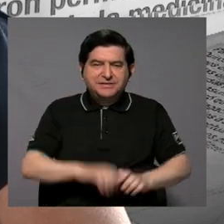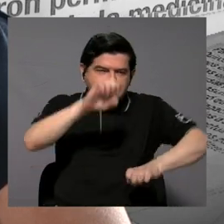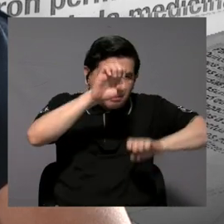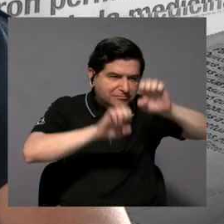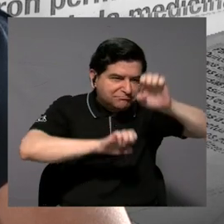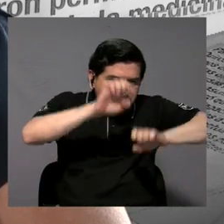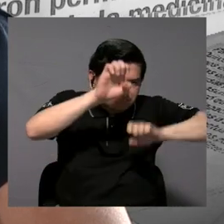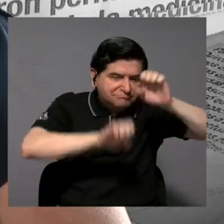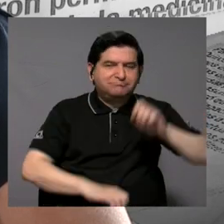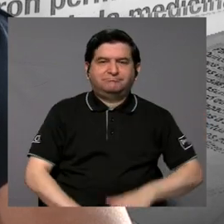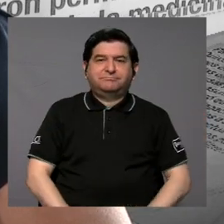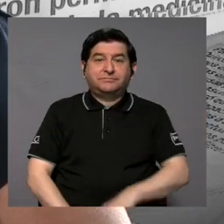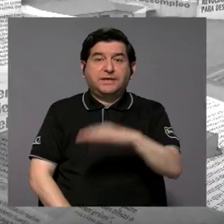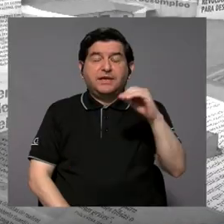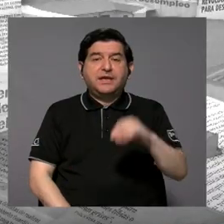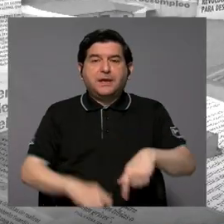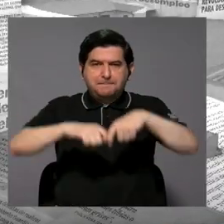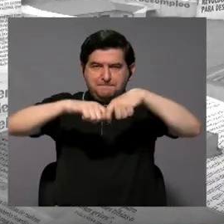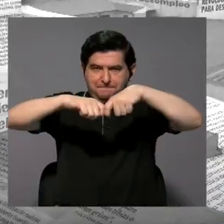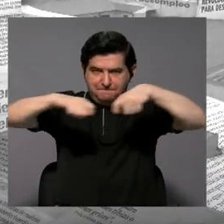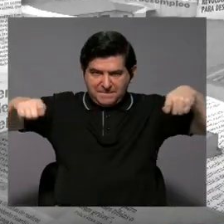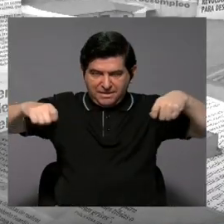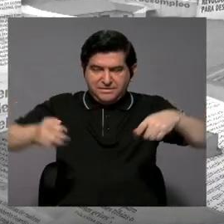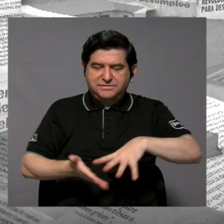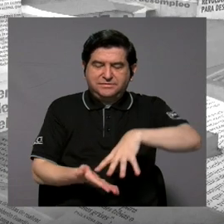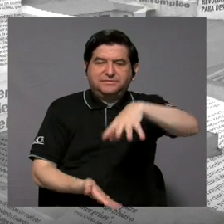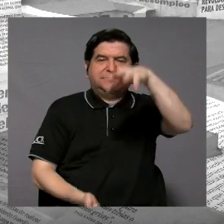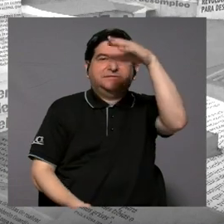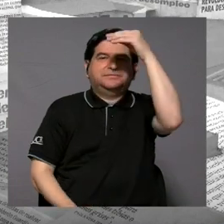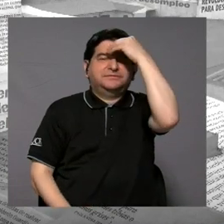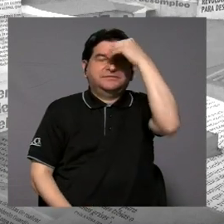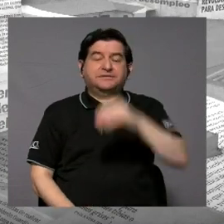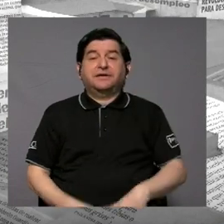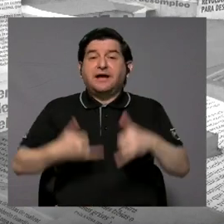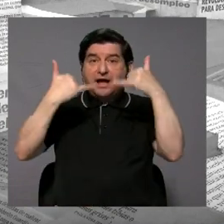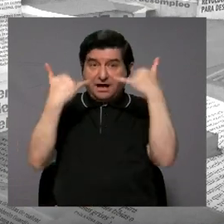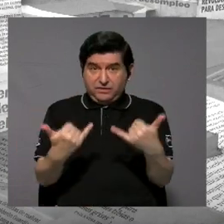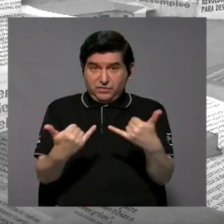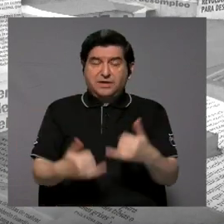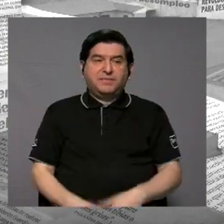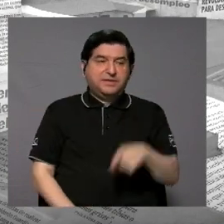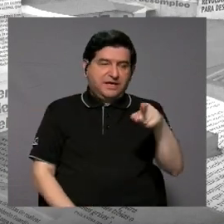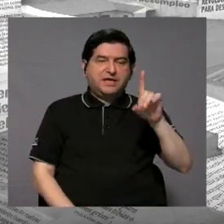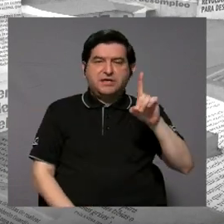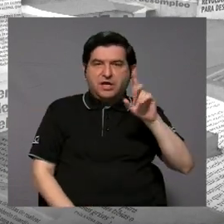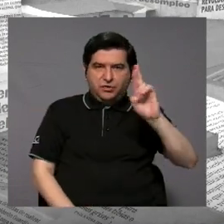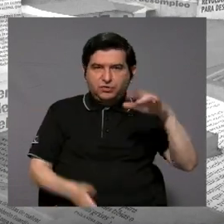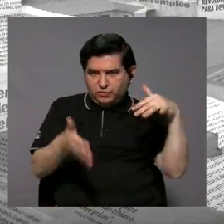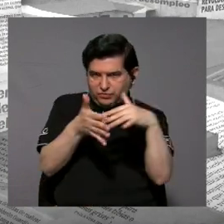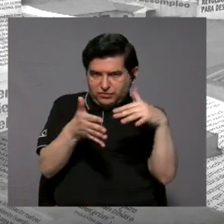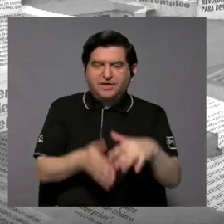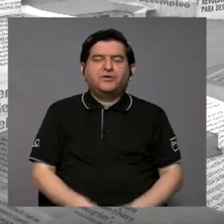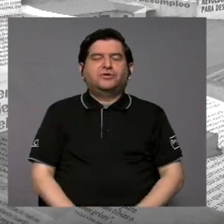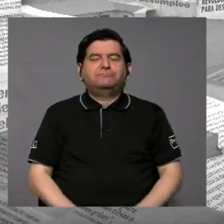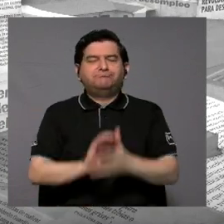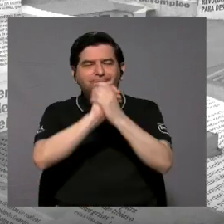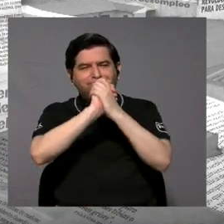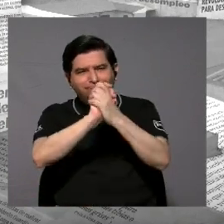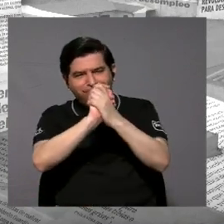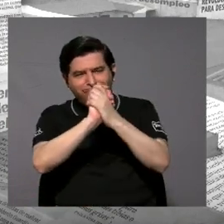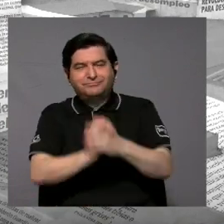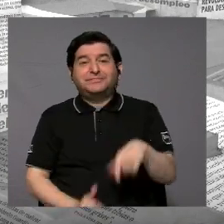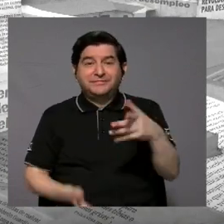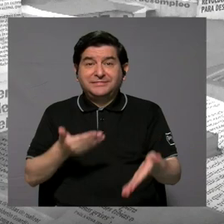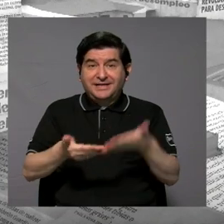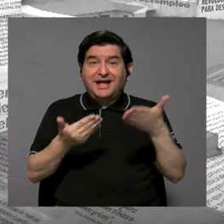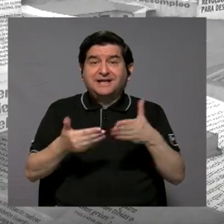evaluación y medición de los aprendizajes. Actualmente está sacando el doctorado y la felicitamos porque está